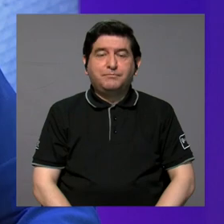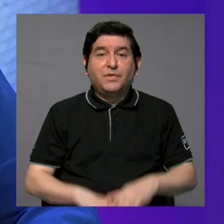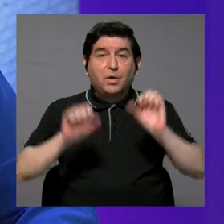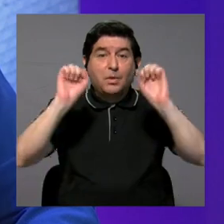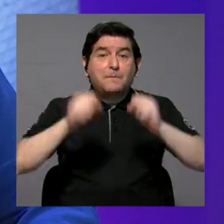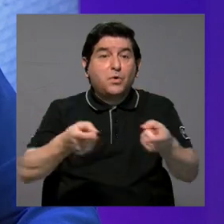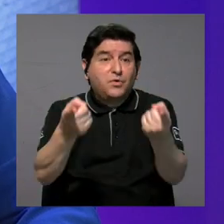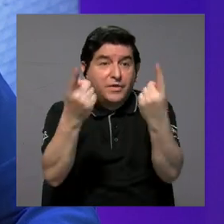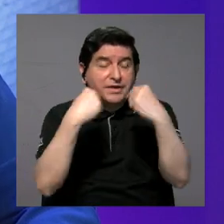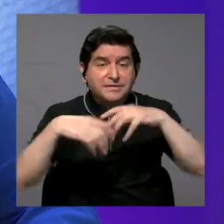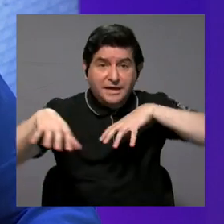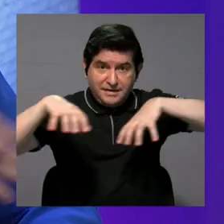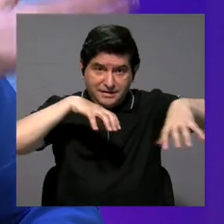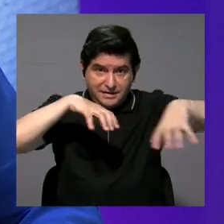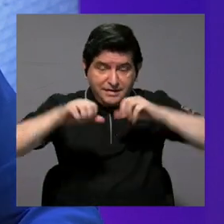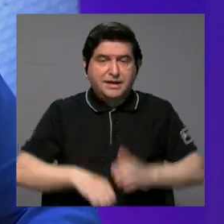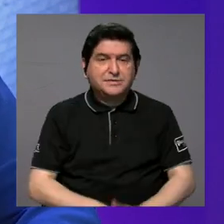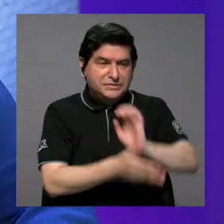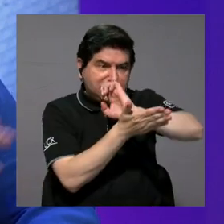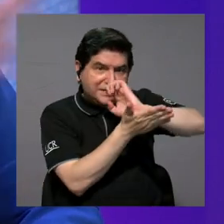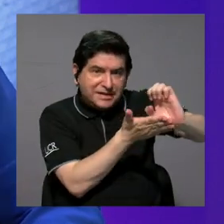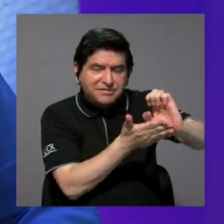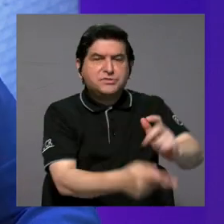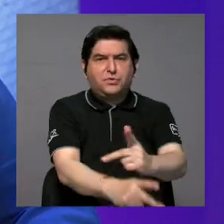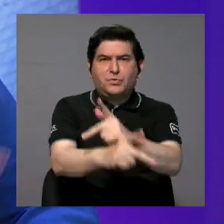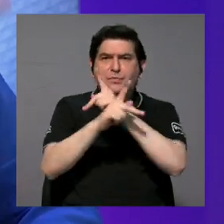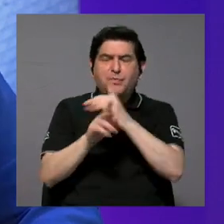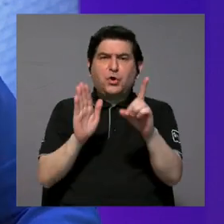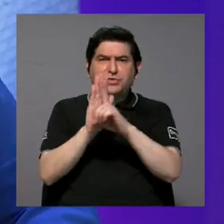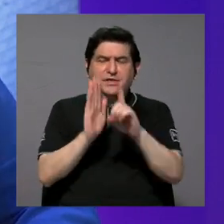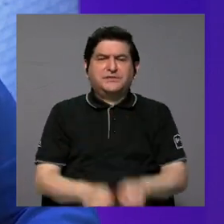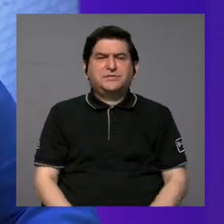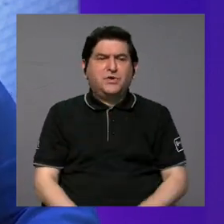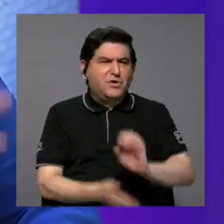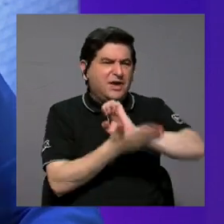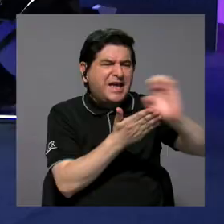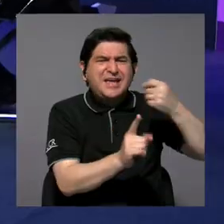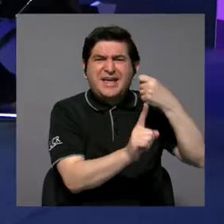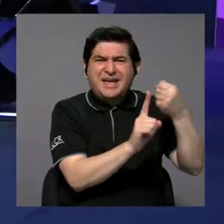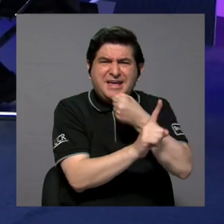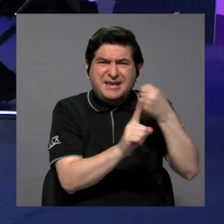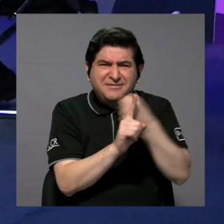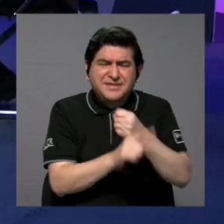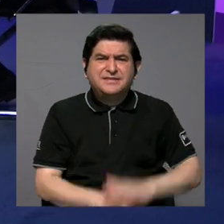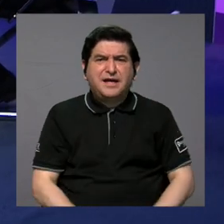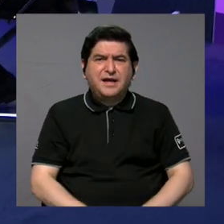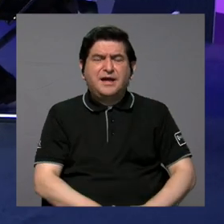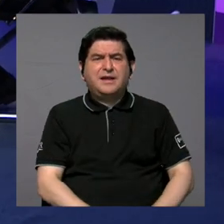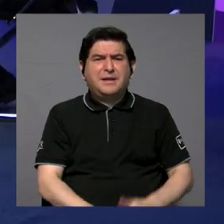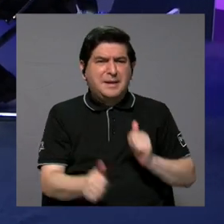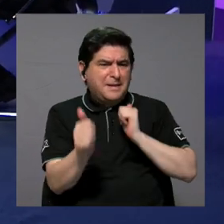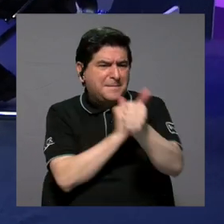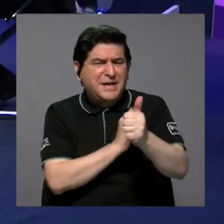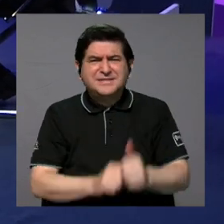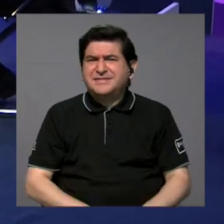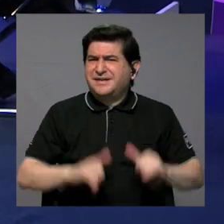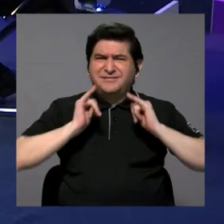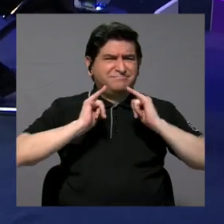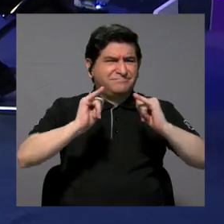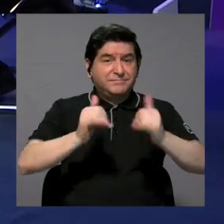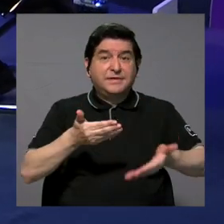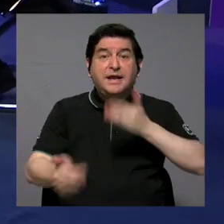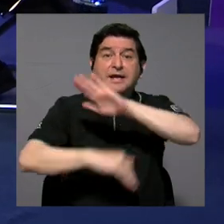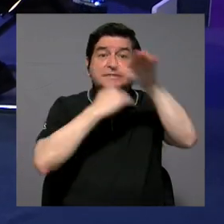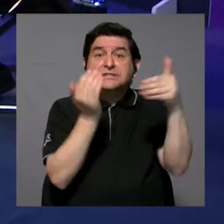Atraer, digamos, a la acción, ¿verdad?, de prevención, de protección de derechos, de prevención de violencia, de superación de desigualdades, prácticamente